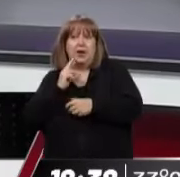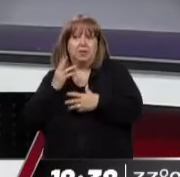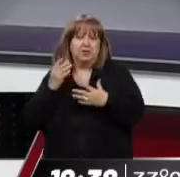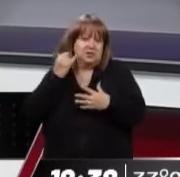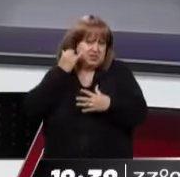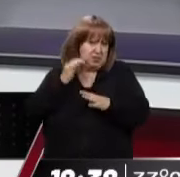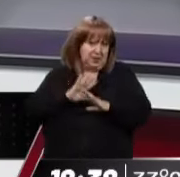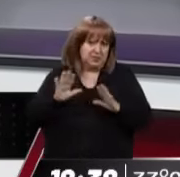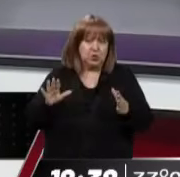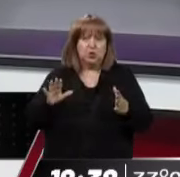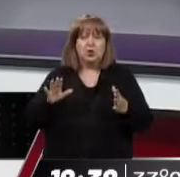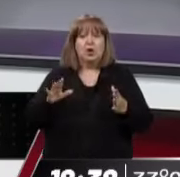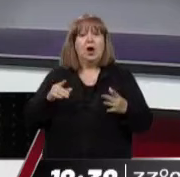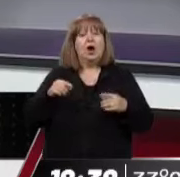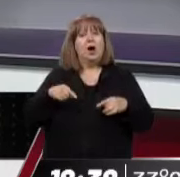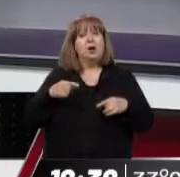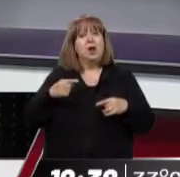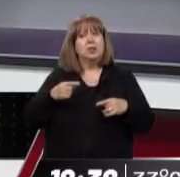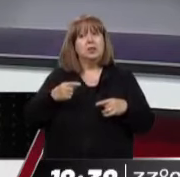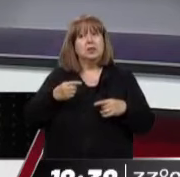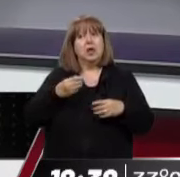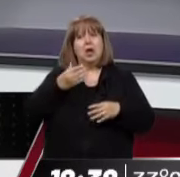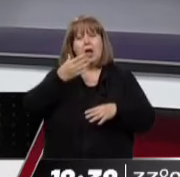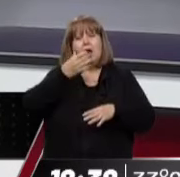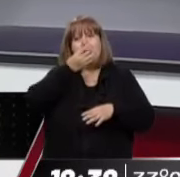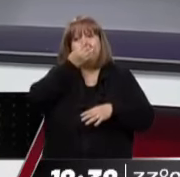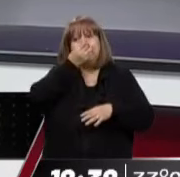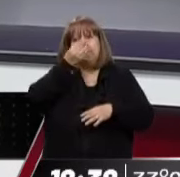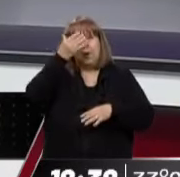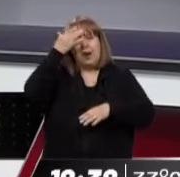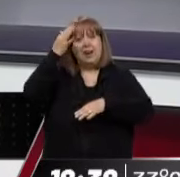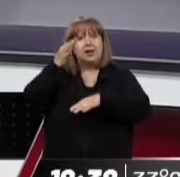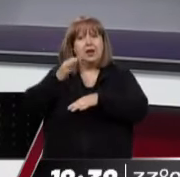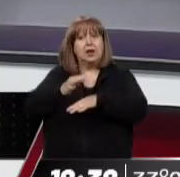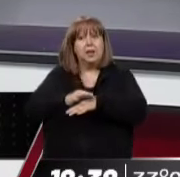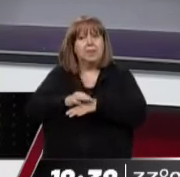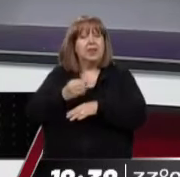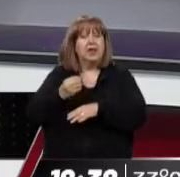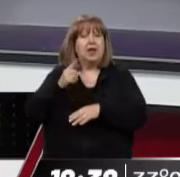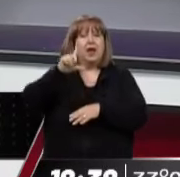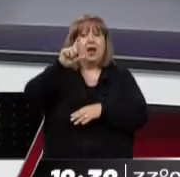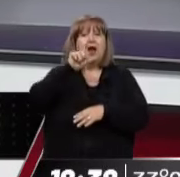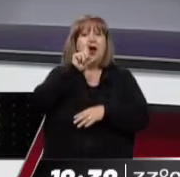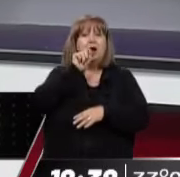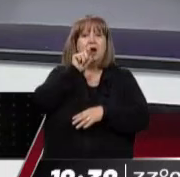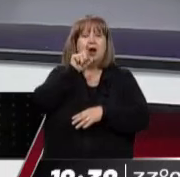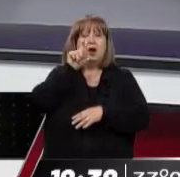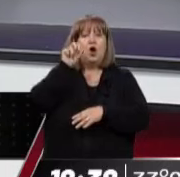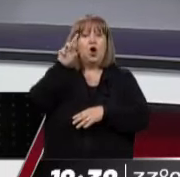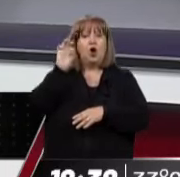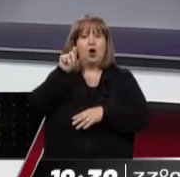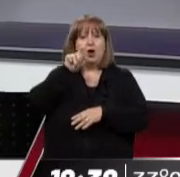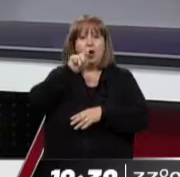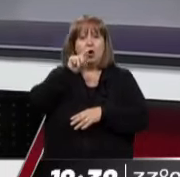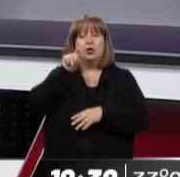y hoy tenemos que estar hablando de la gripe del loro, ¿no? Esto que surgió tras una noticia que llega desde Santa Fe, donde allí